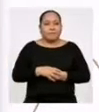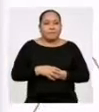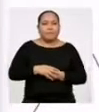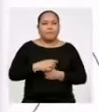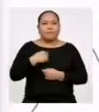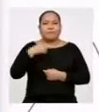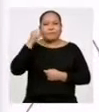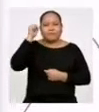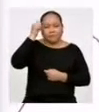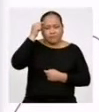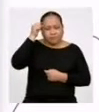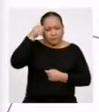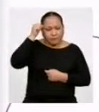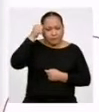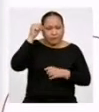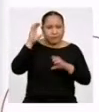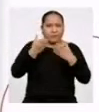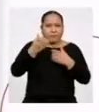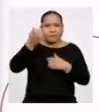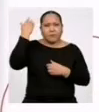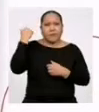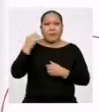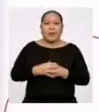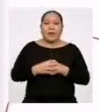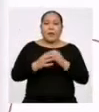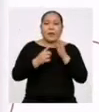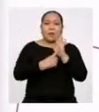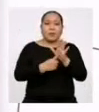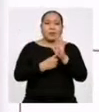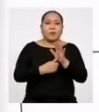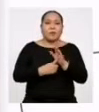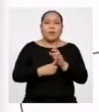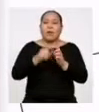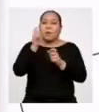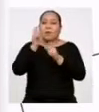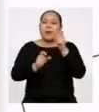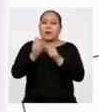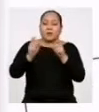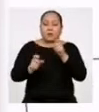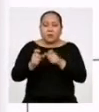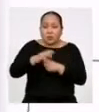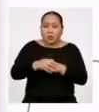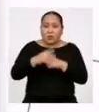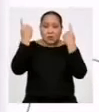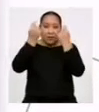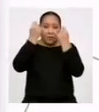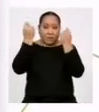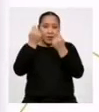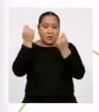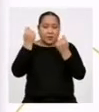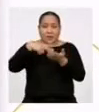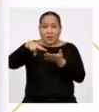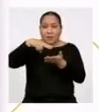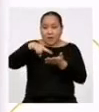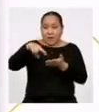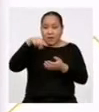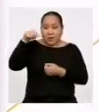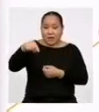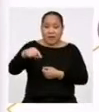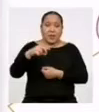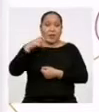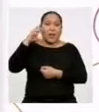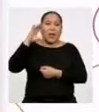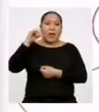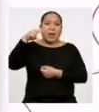Recordemos de la clase anterior que la muestra de la población de danzantes de la fiesta de la Virgen de la Candelaria en Puno era